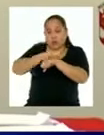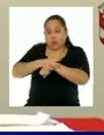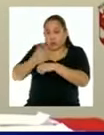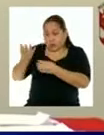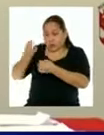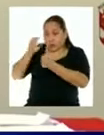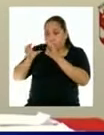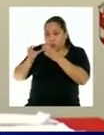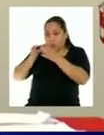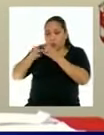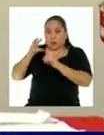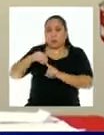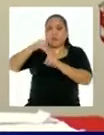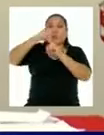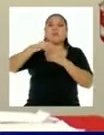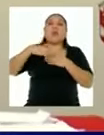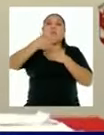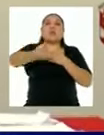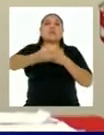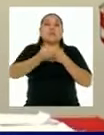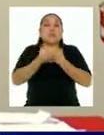en su momento.